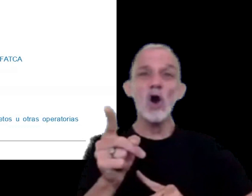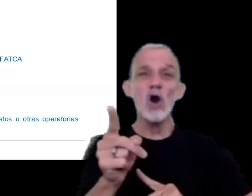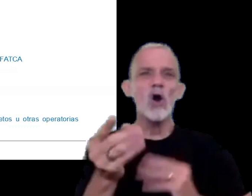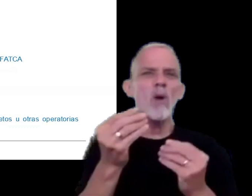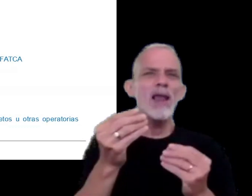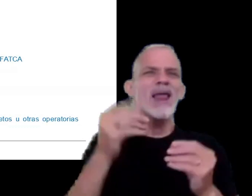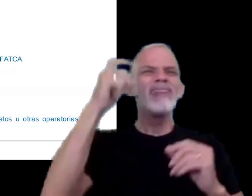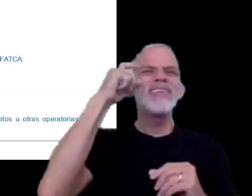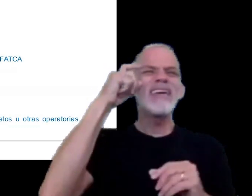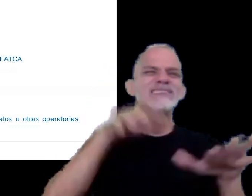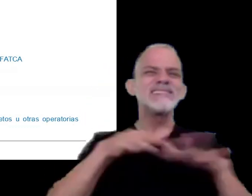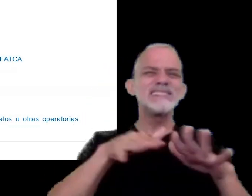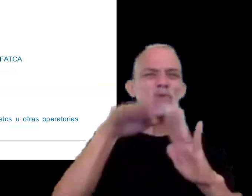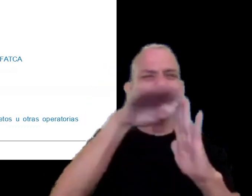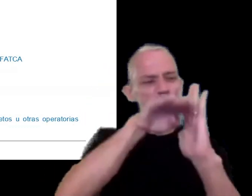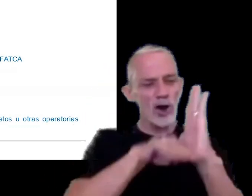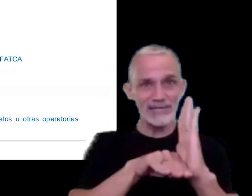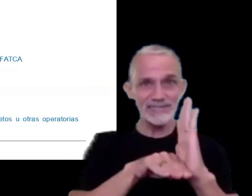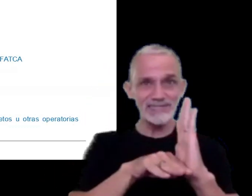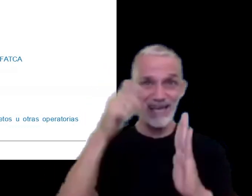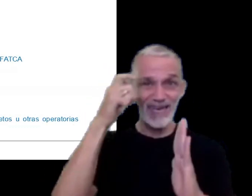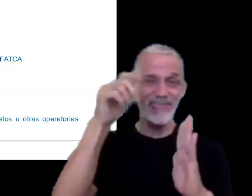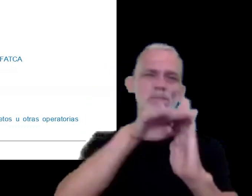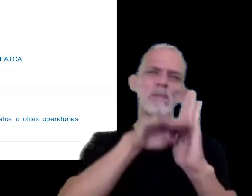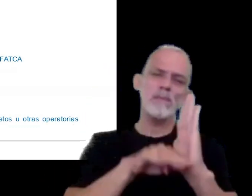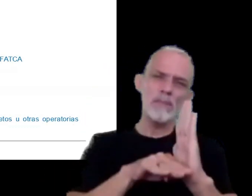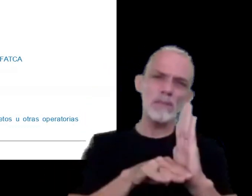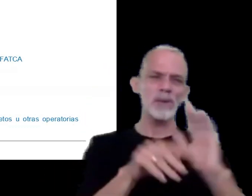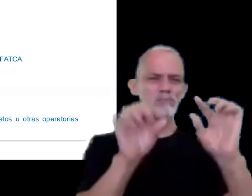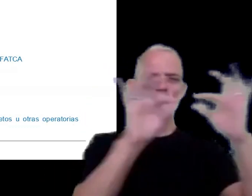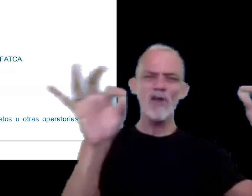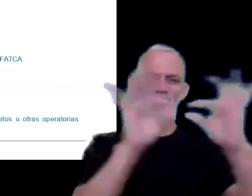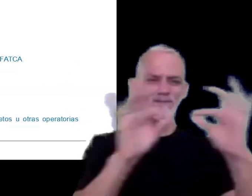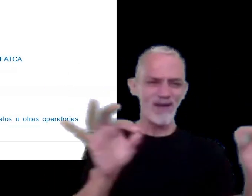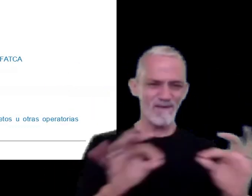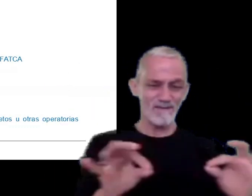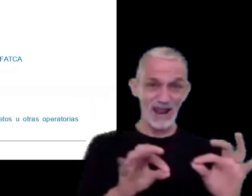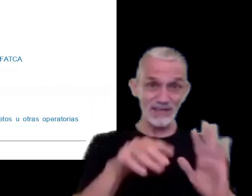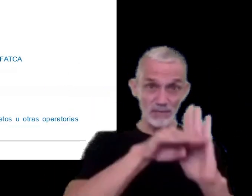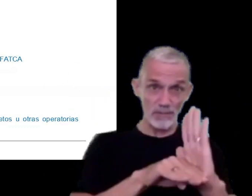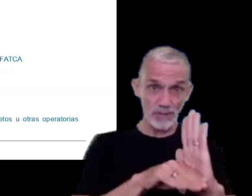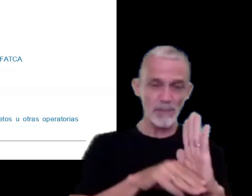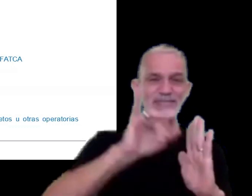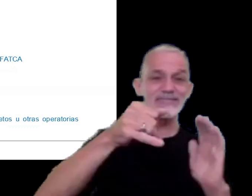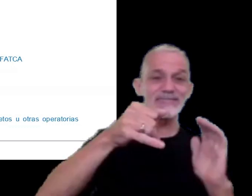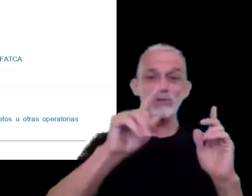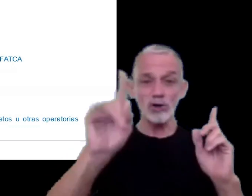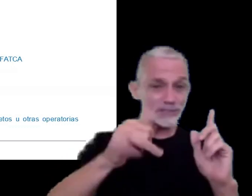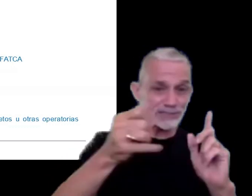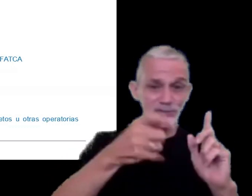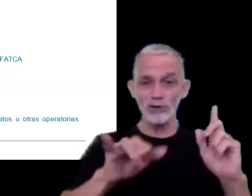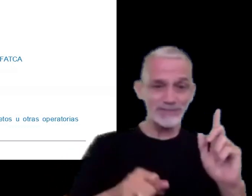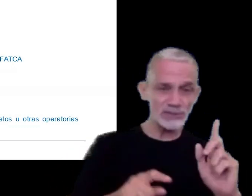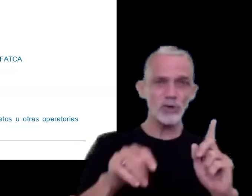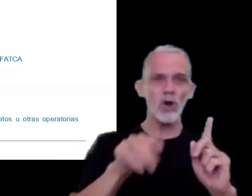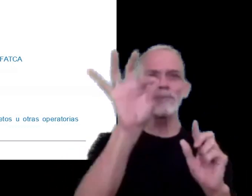10 situaciones que están taxativamente enunciadas en el régimen relacionadas con